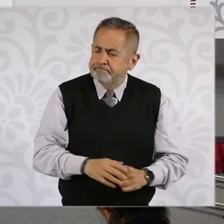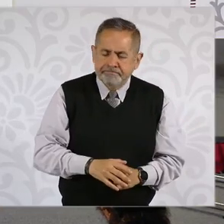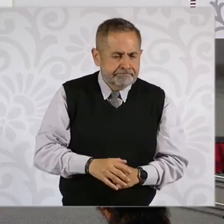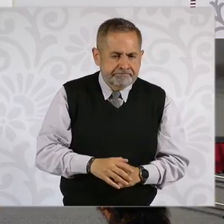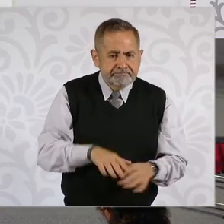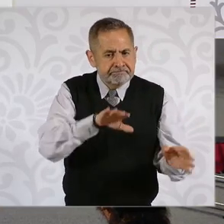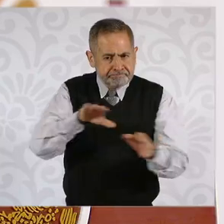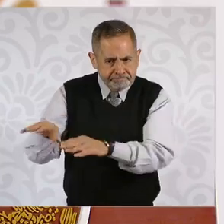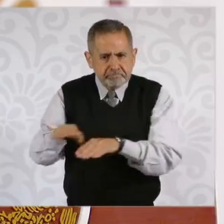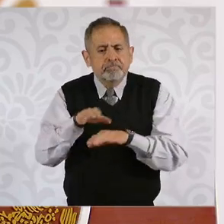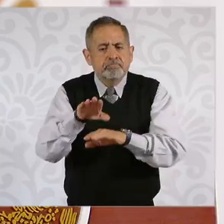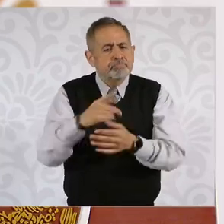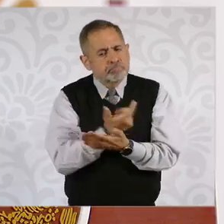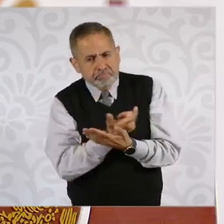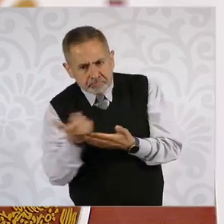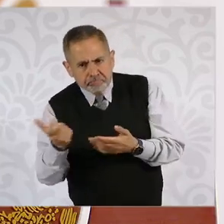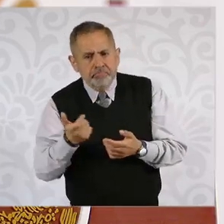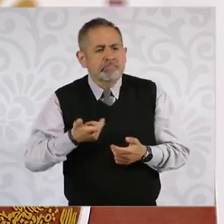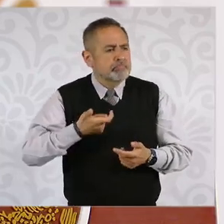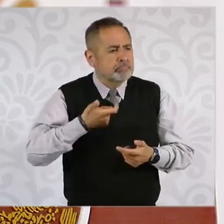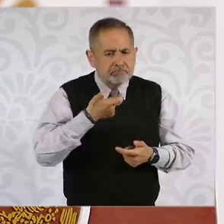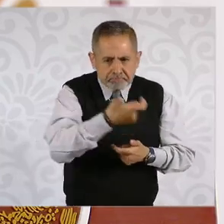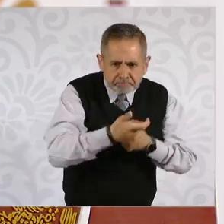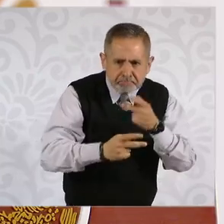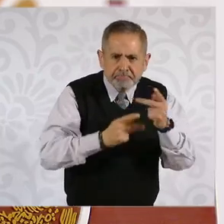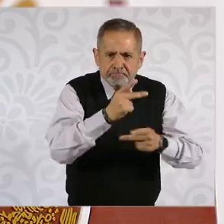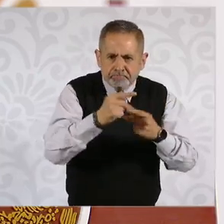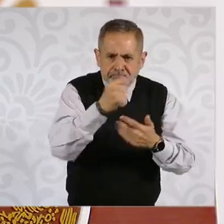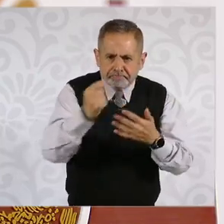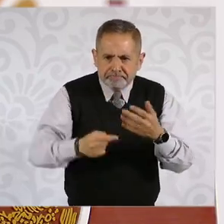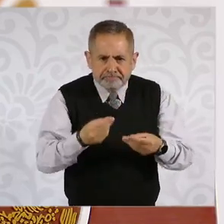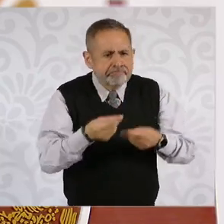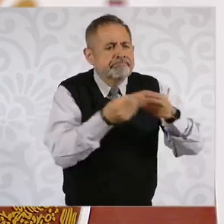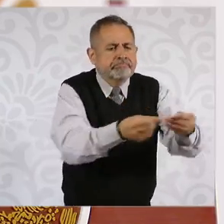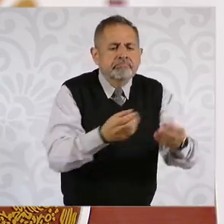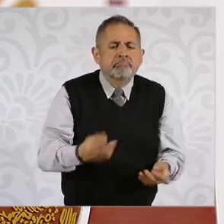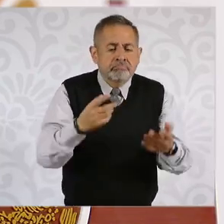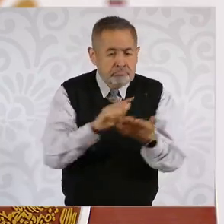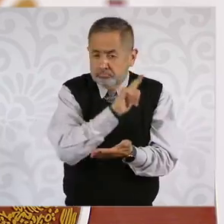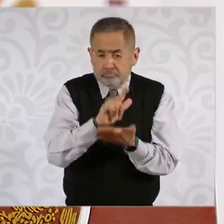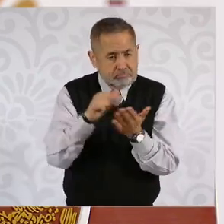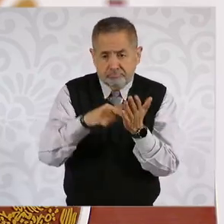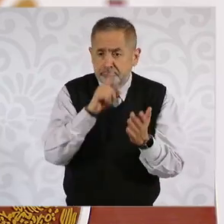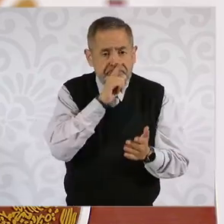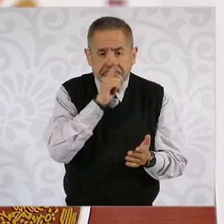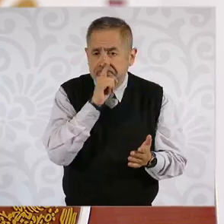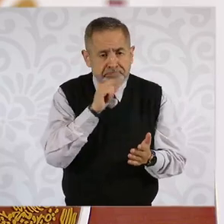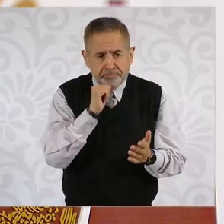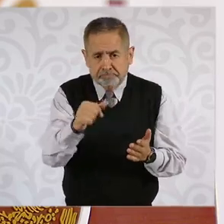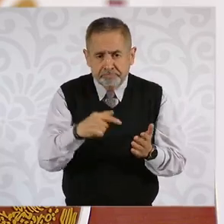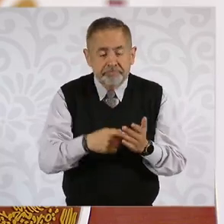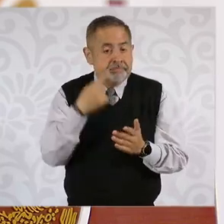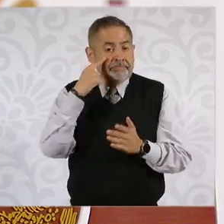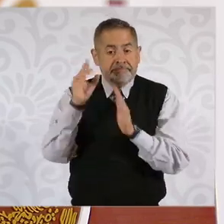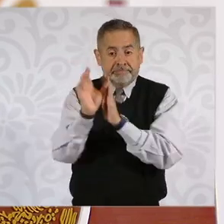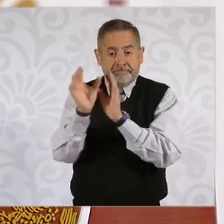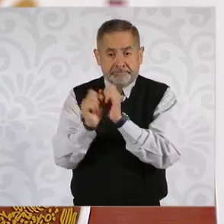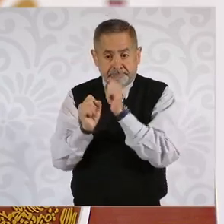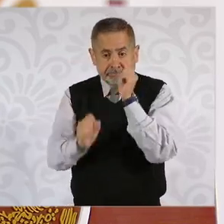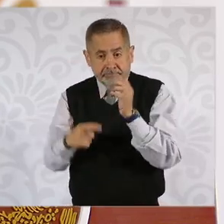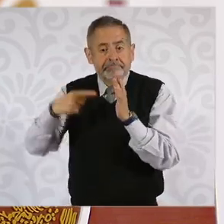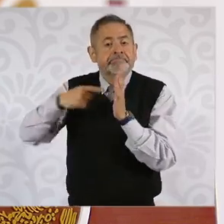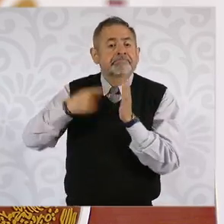está totalmente fuera de la ley. La Constitución, recordar que establece la